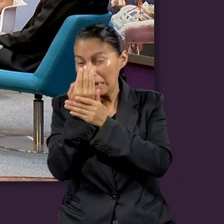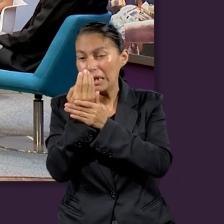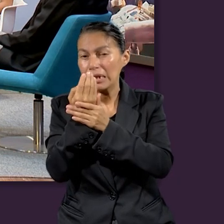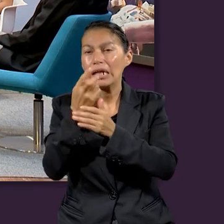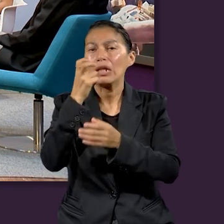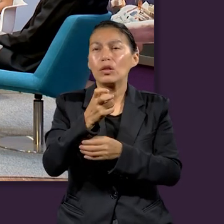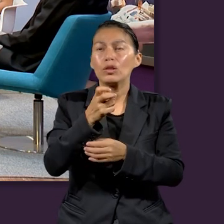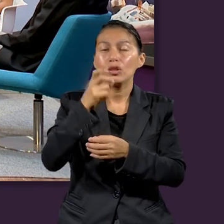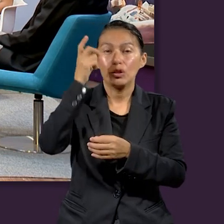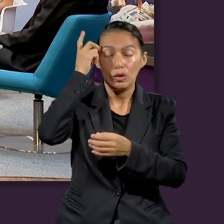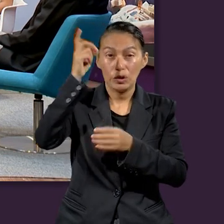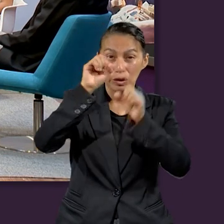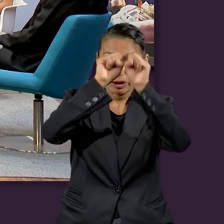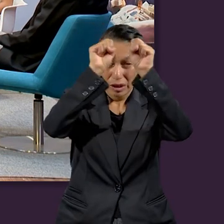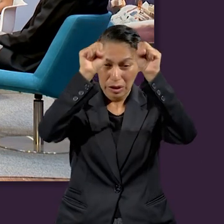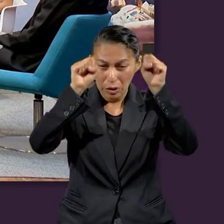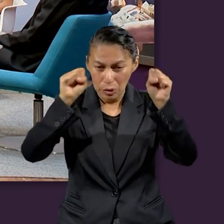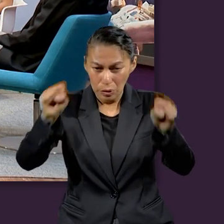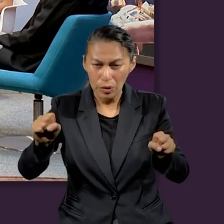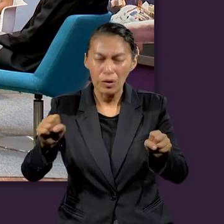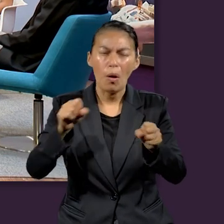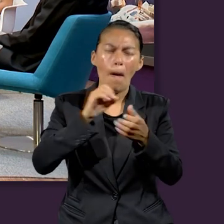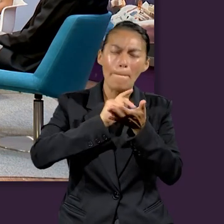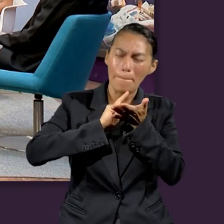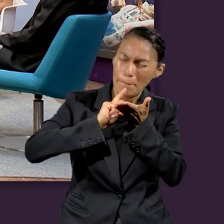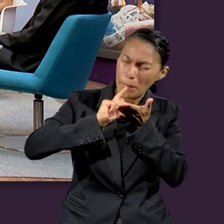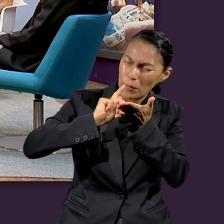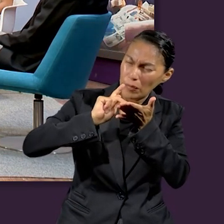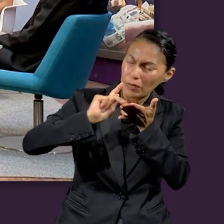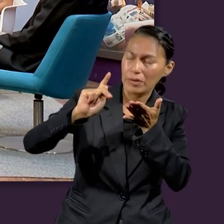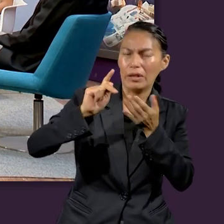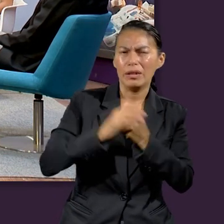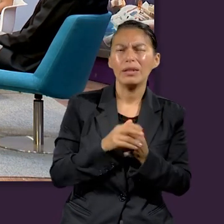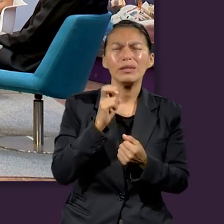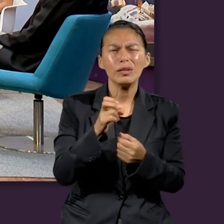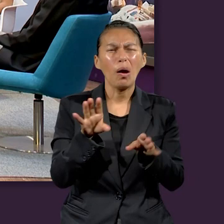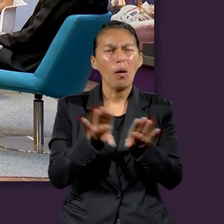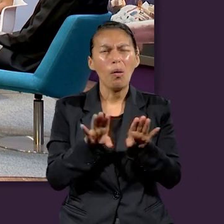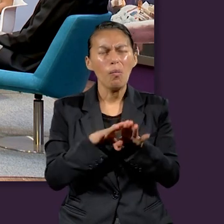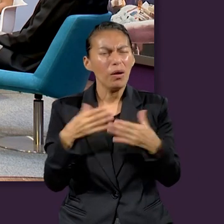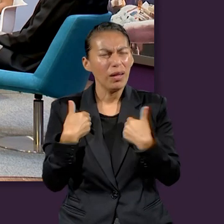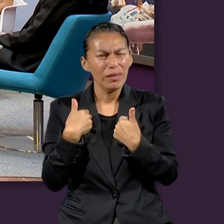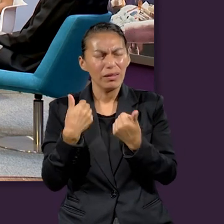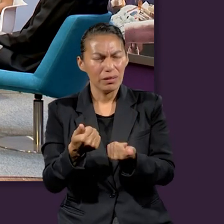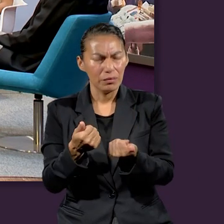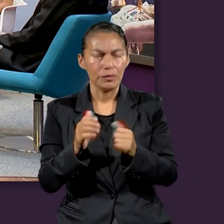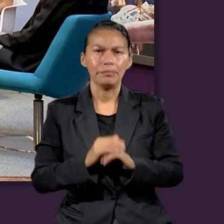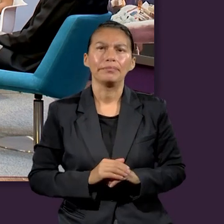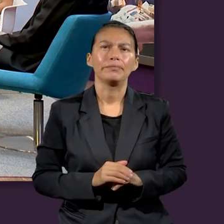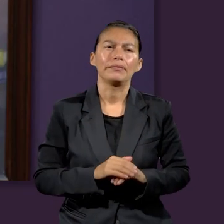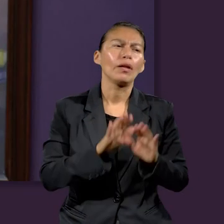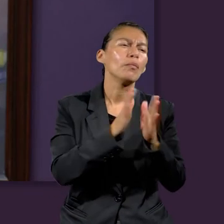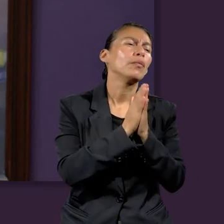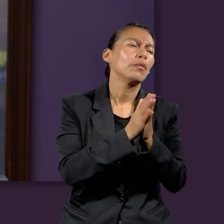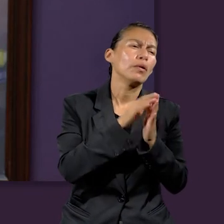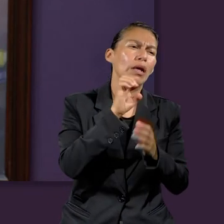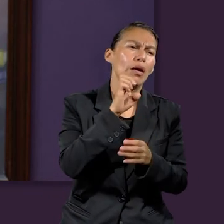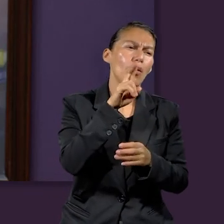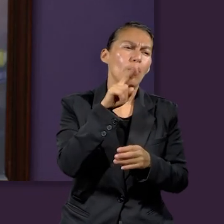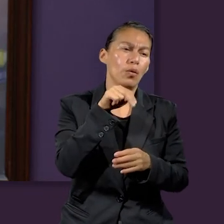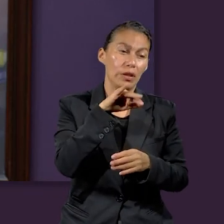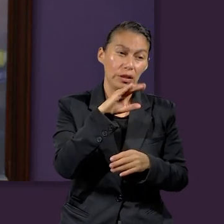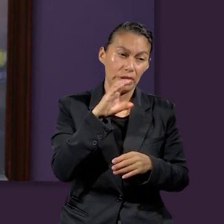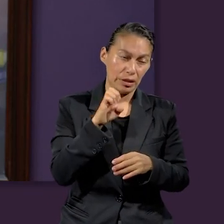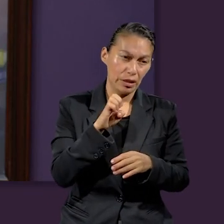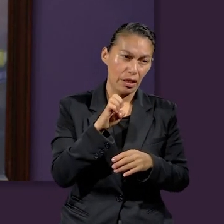¿Cómo purificamos los santuarios? Pues nosotros lo hacemos de manera diferente, ¿no? Pero queremos verlo en el contexto. Entonces, Eunice, para que